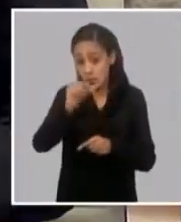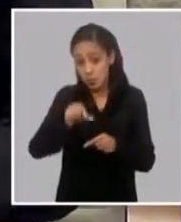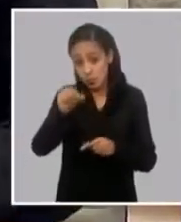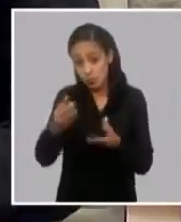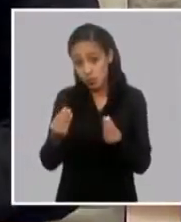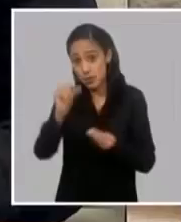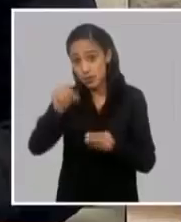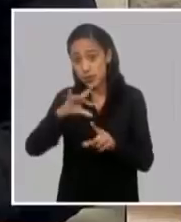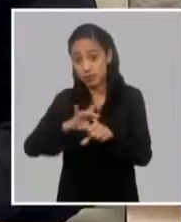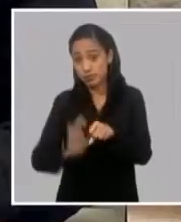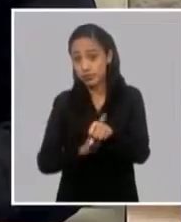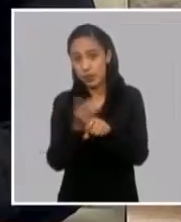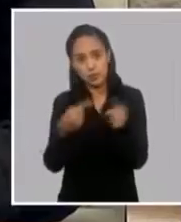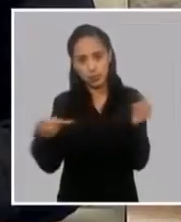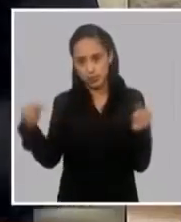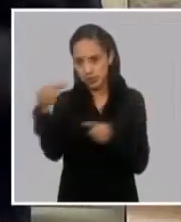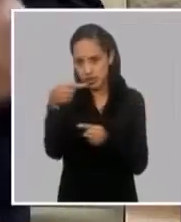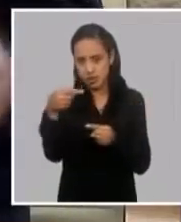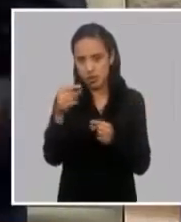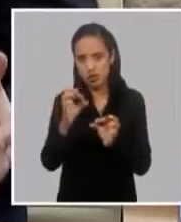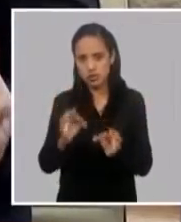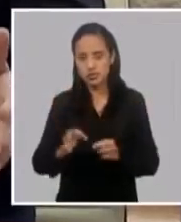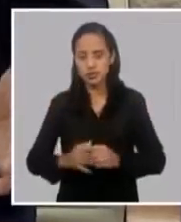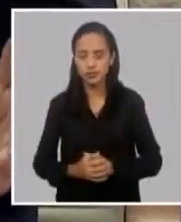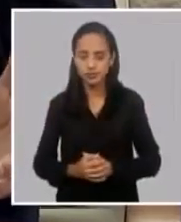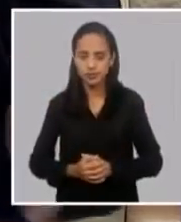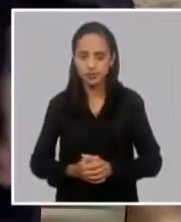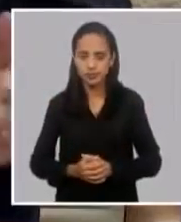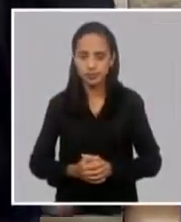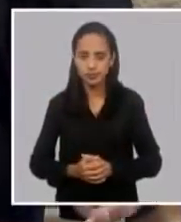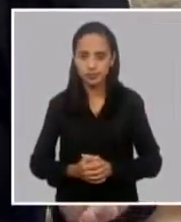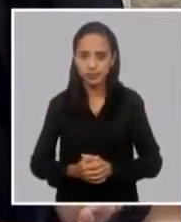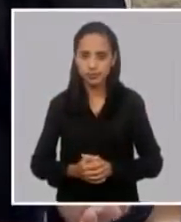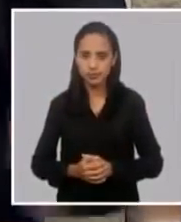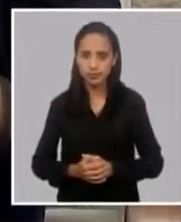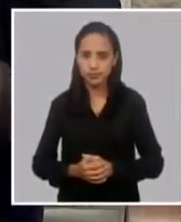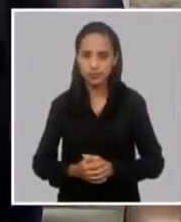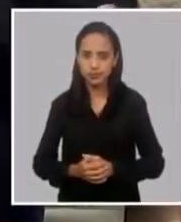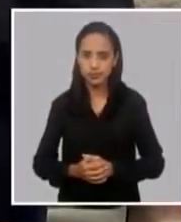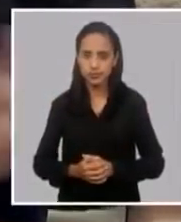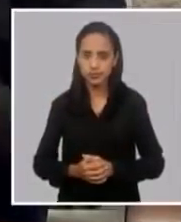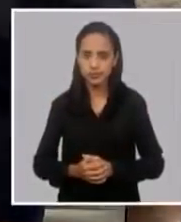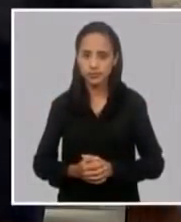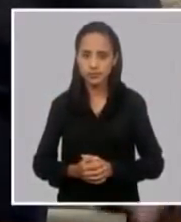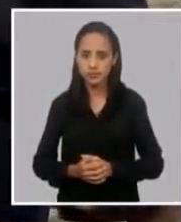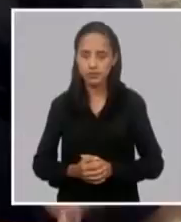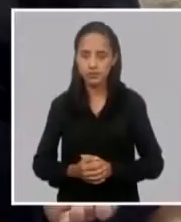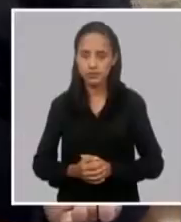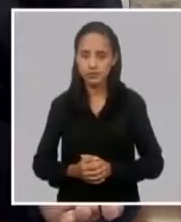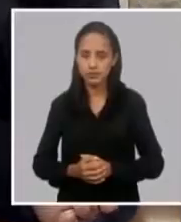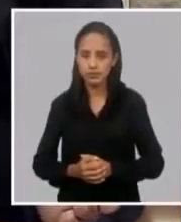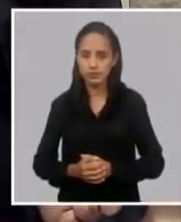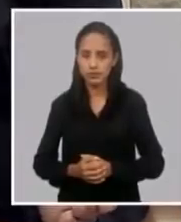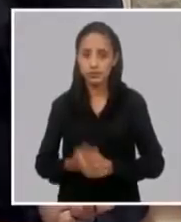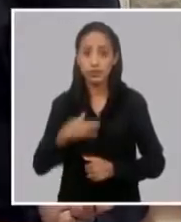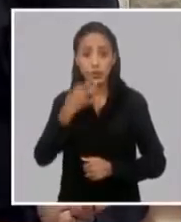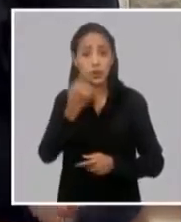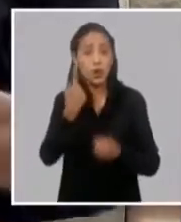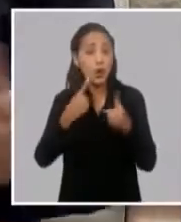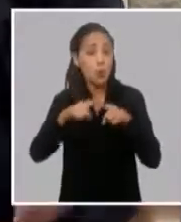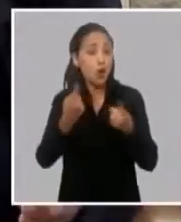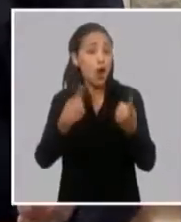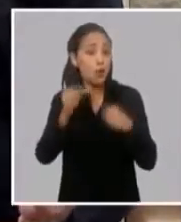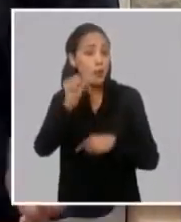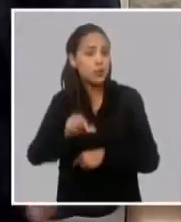han sido las que se han priorizado. Lo explico porque hay lugares que se dedico. ¿Cuándo me toca? En mi municipio, en mi lugar no han empezado todavía